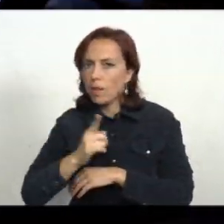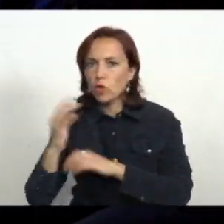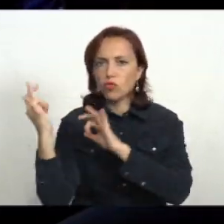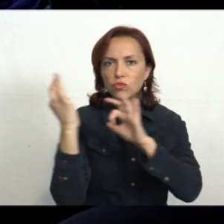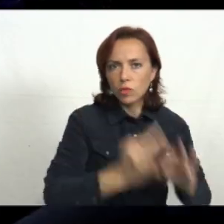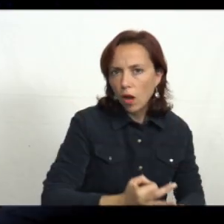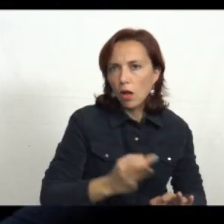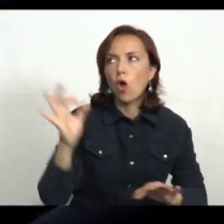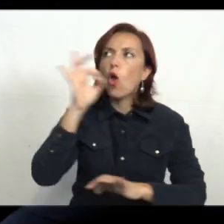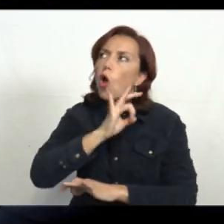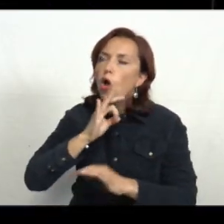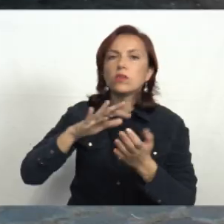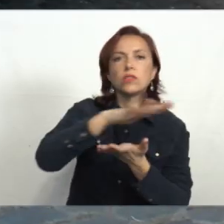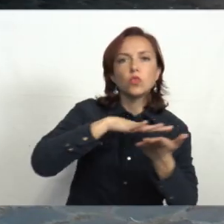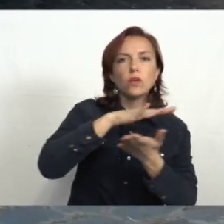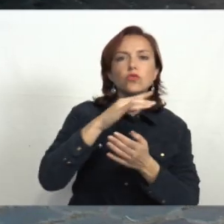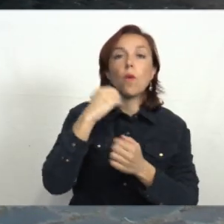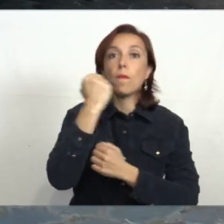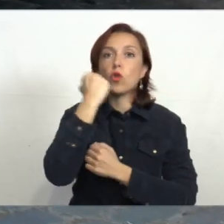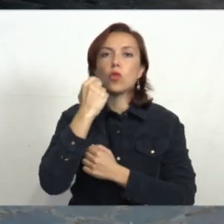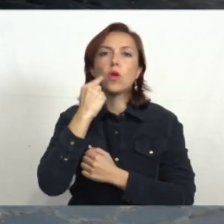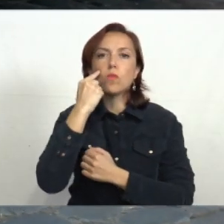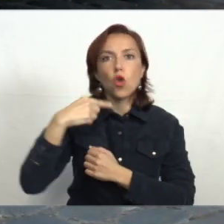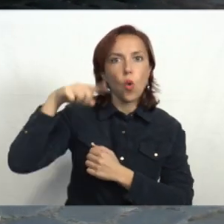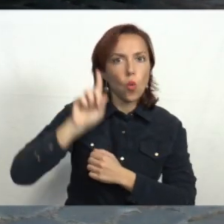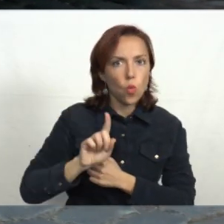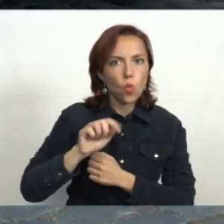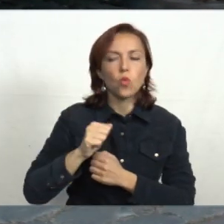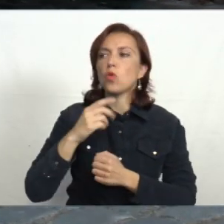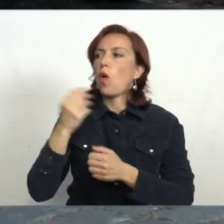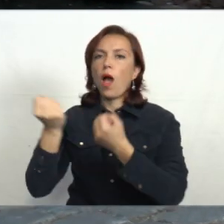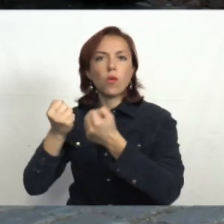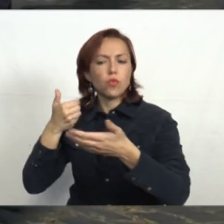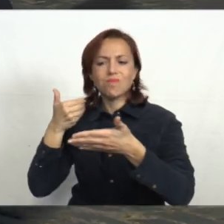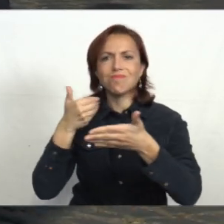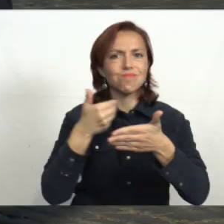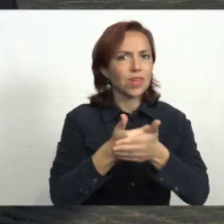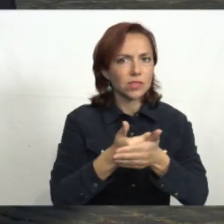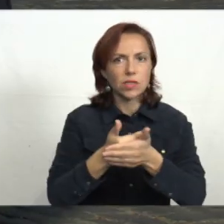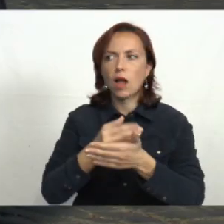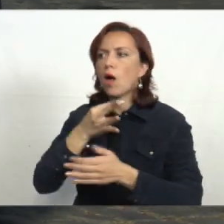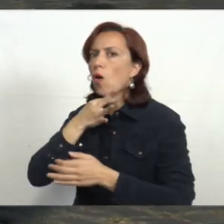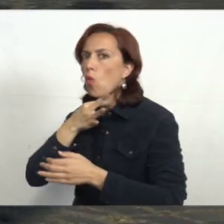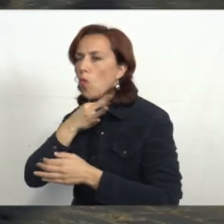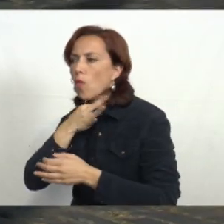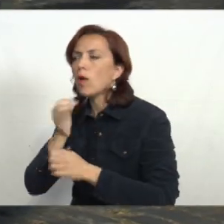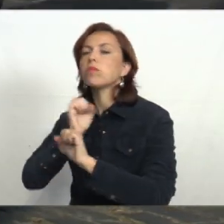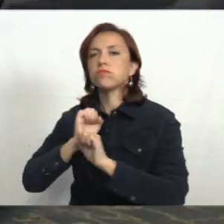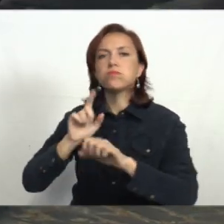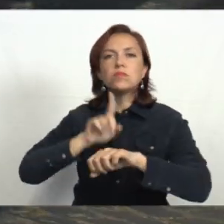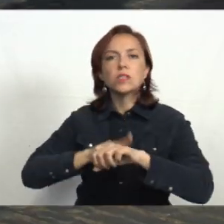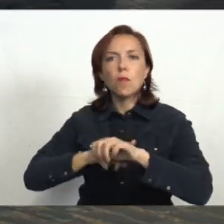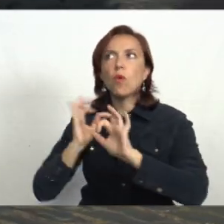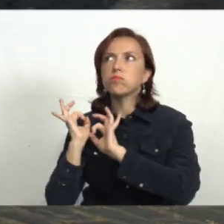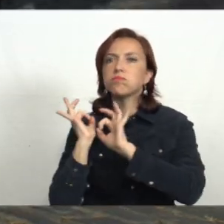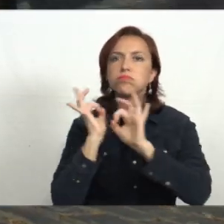O para las situaciones de prioridad 1, el móvil más cercano a un evento, aunque esté ocupado. Esos son los protocolos que